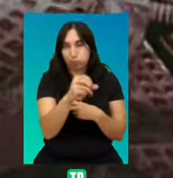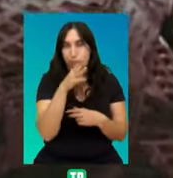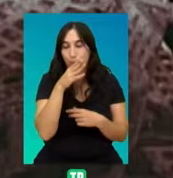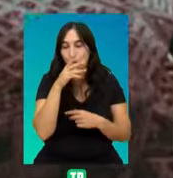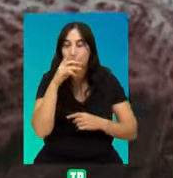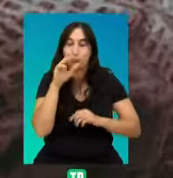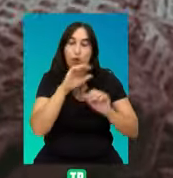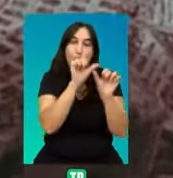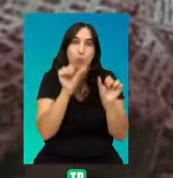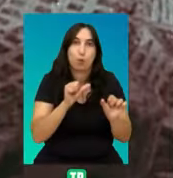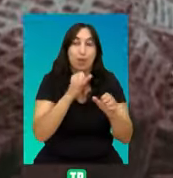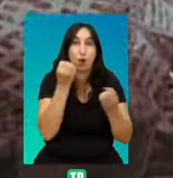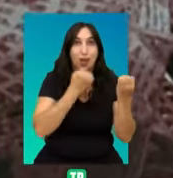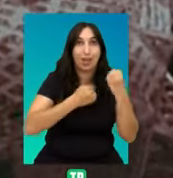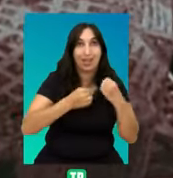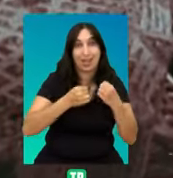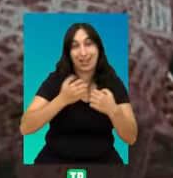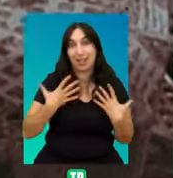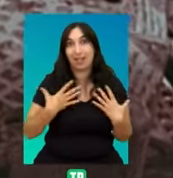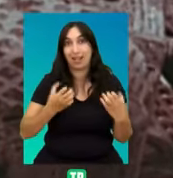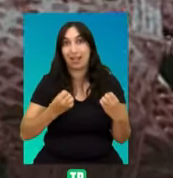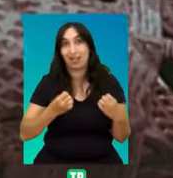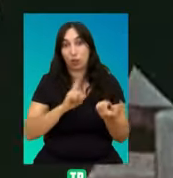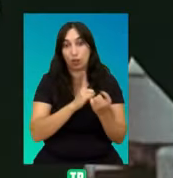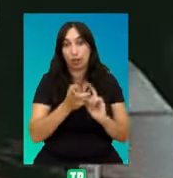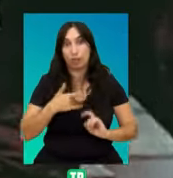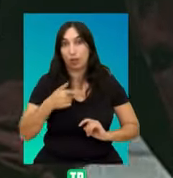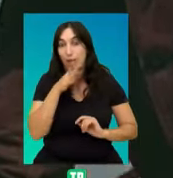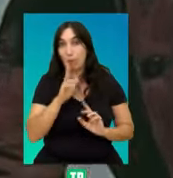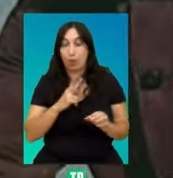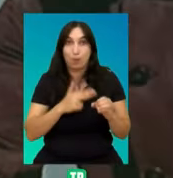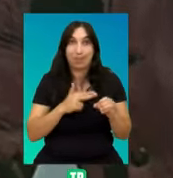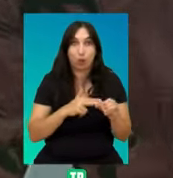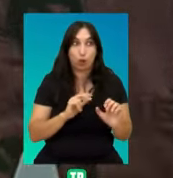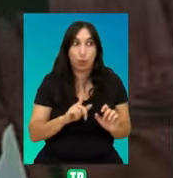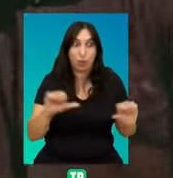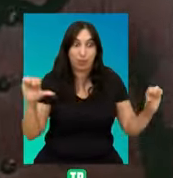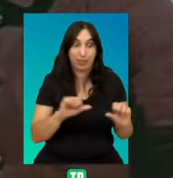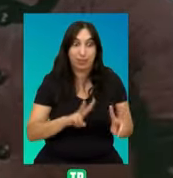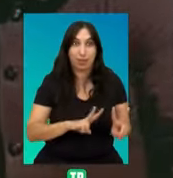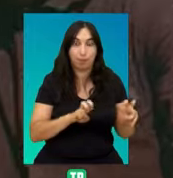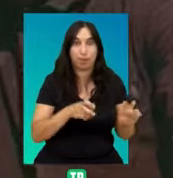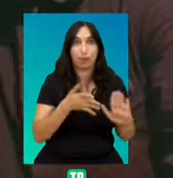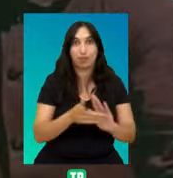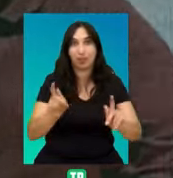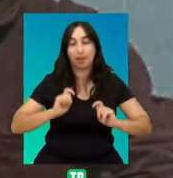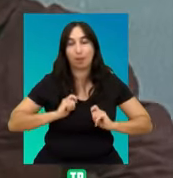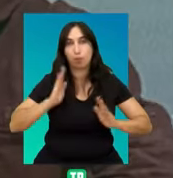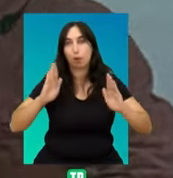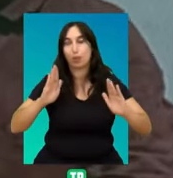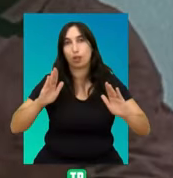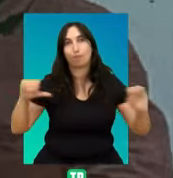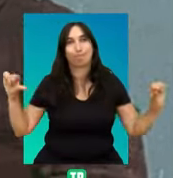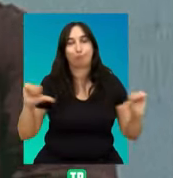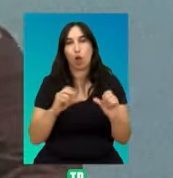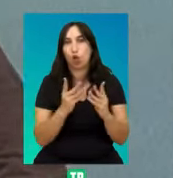rumbo económico y energético tras las primeras crisis del petróleo, nos ha puesto en una situación de colapso inevitable.